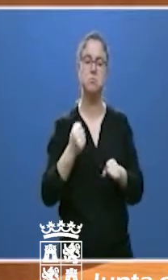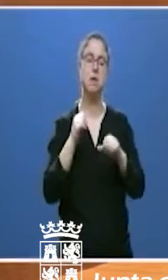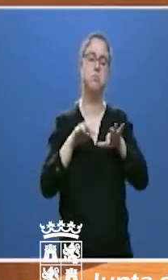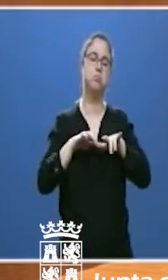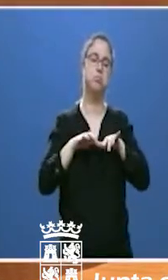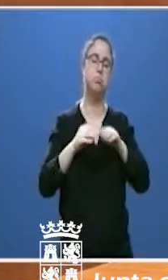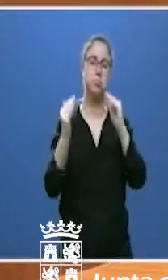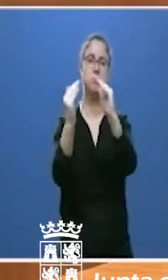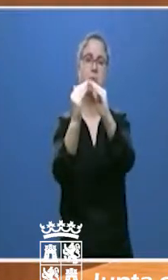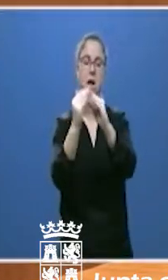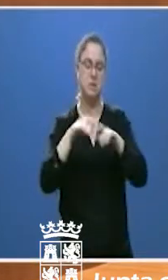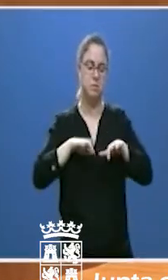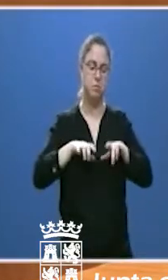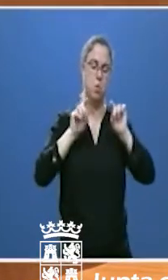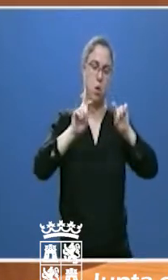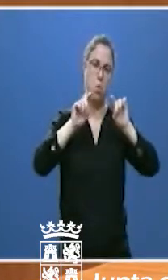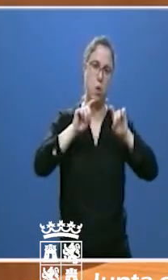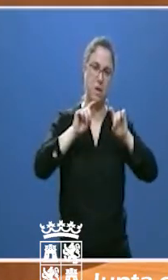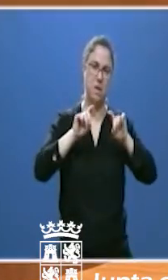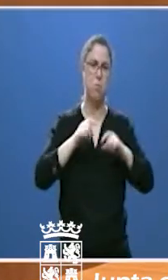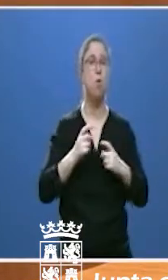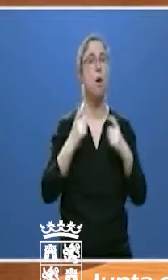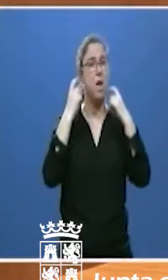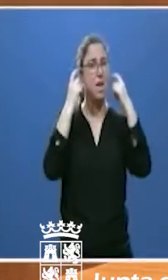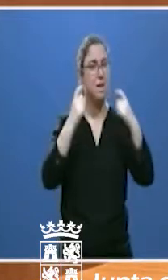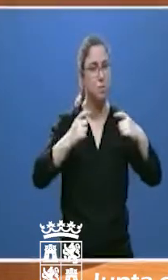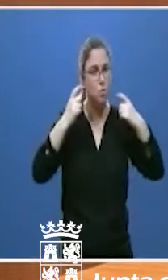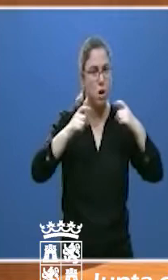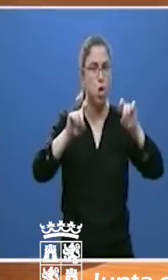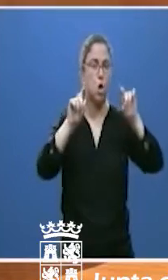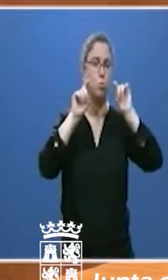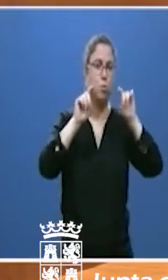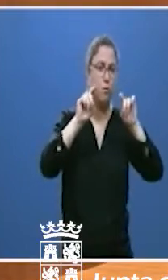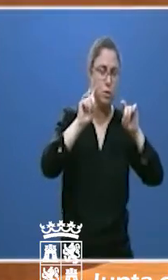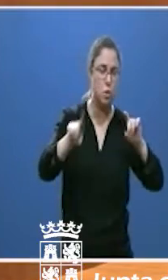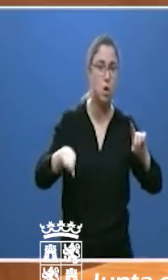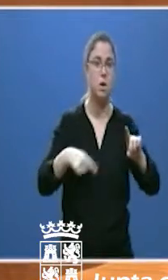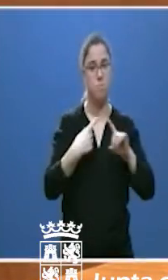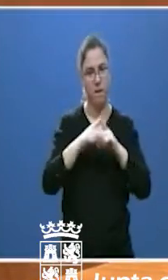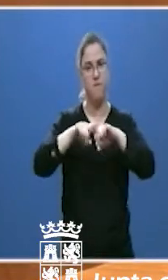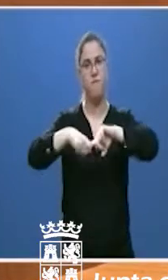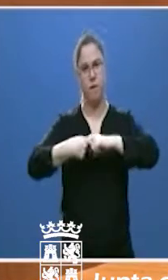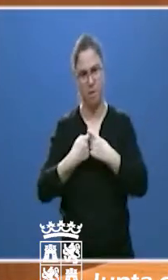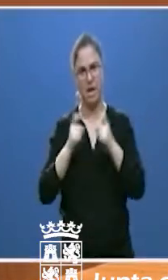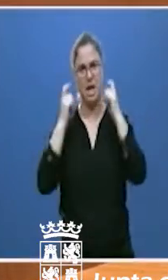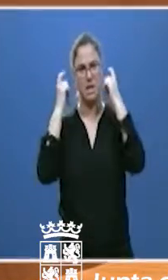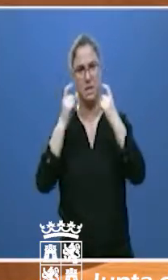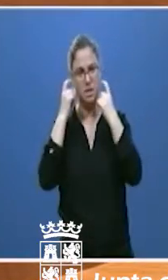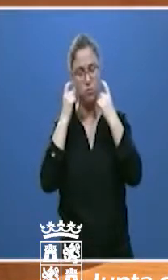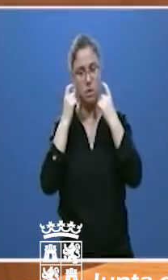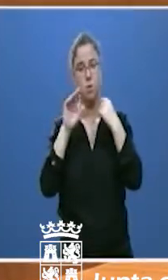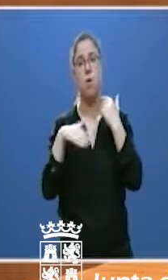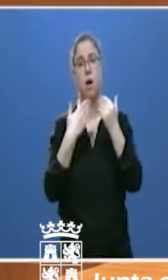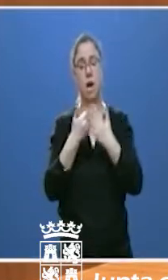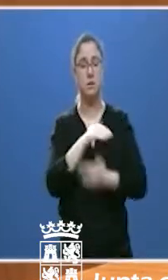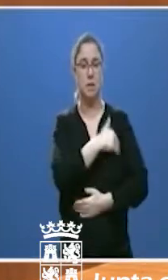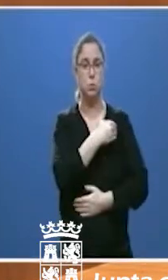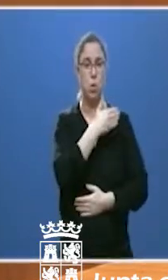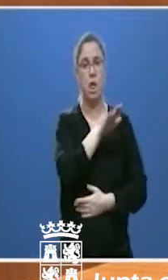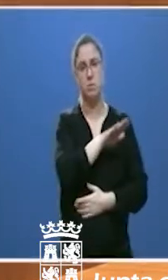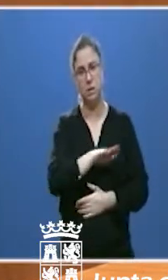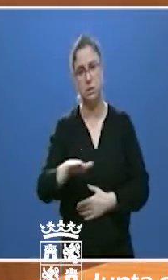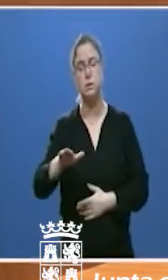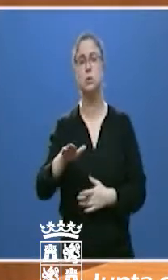Lo ha hecho con gran esfuerzo de los docentes, de las familias y también de los propios estudiantes